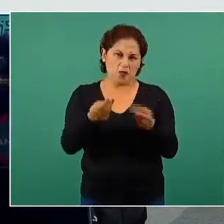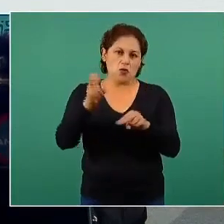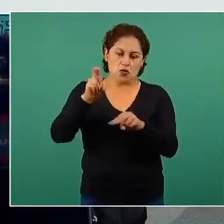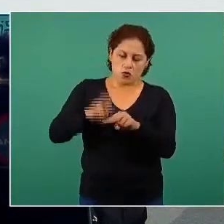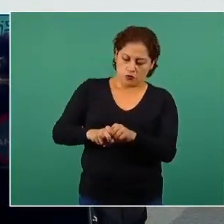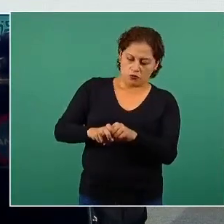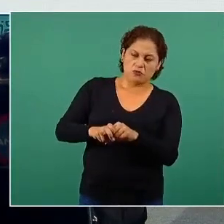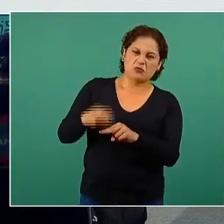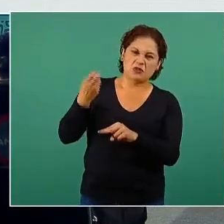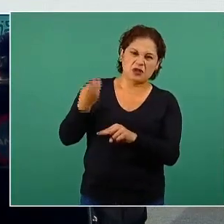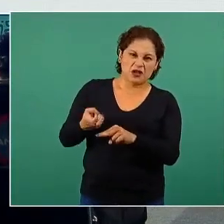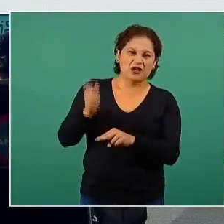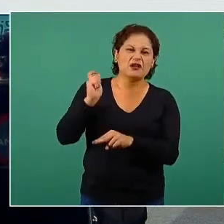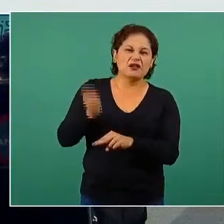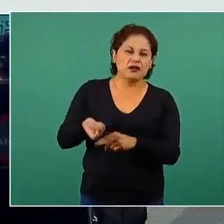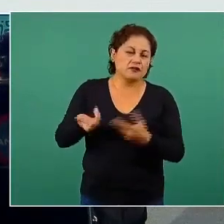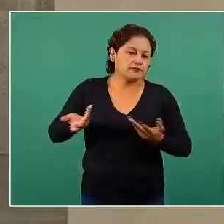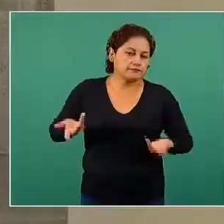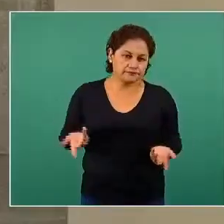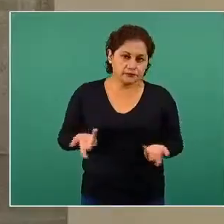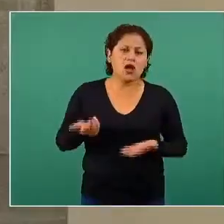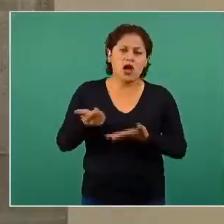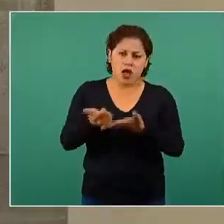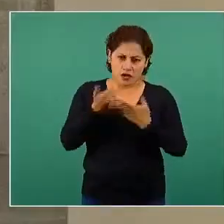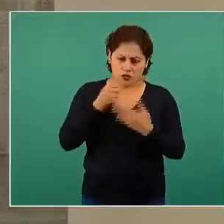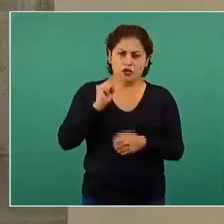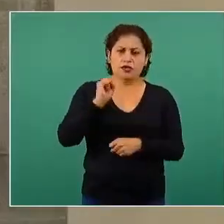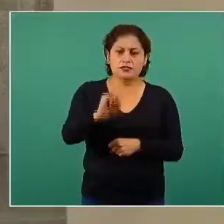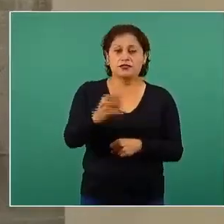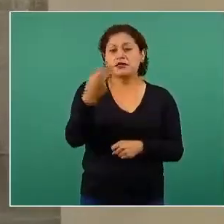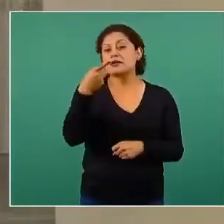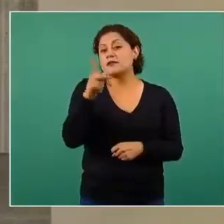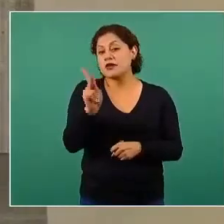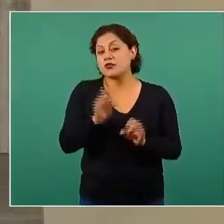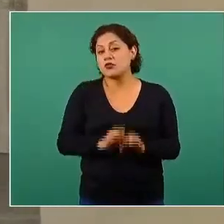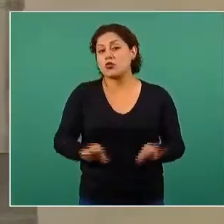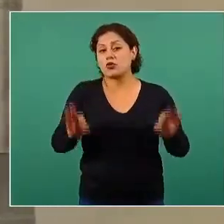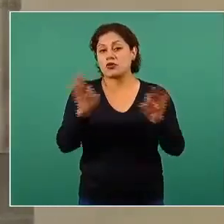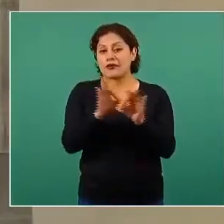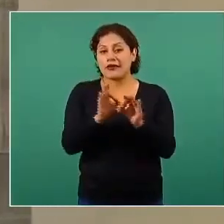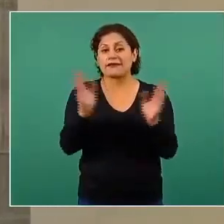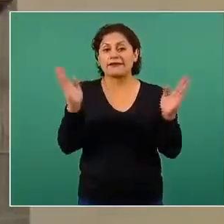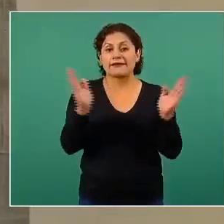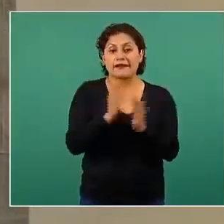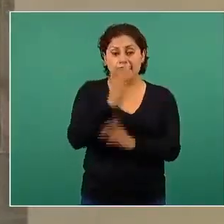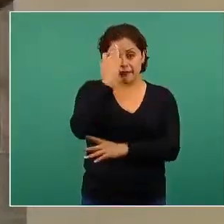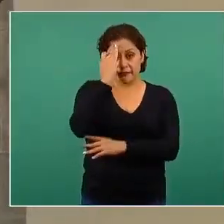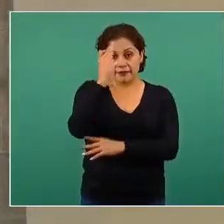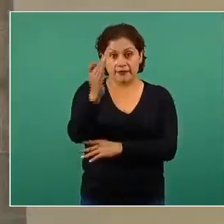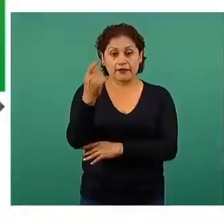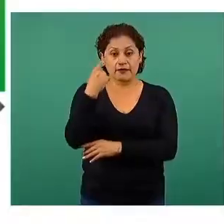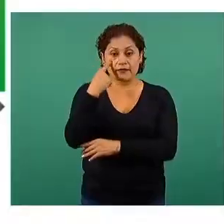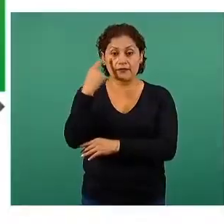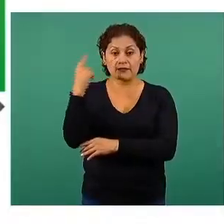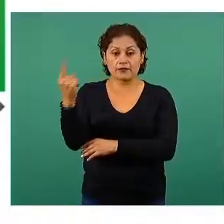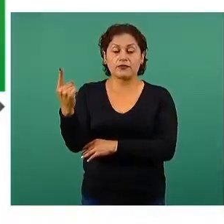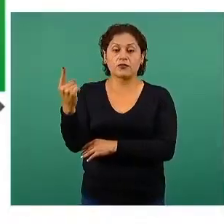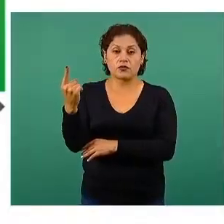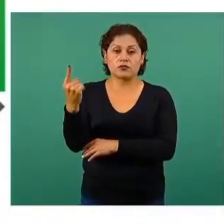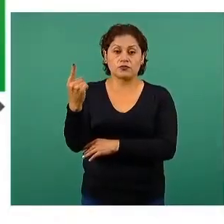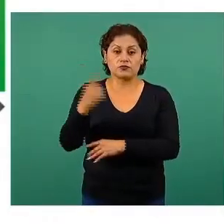que sabemos es que ambos comportamientos determinan nuestra salud. En esta gráfica que ven ustedes del lado derecho,